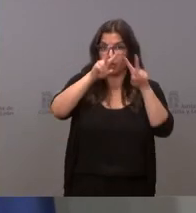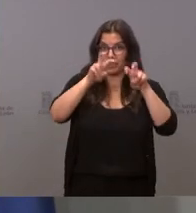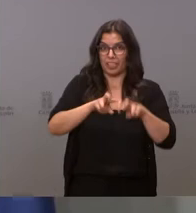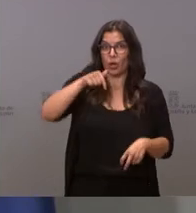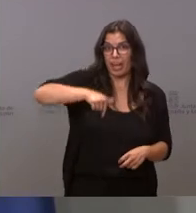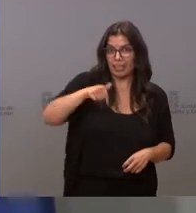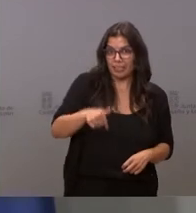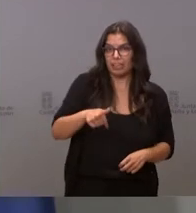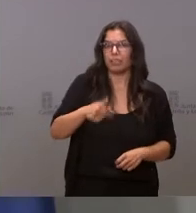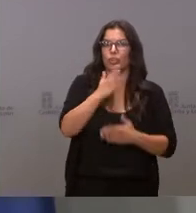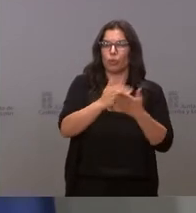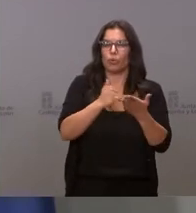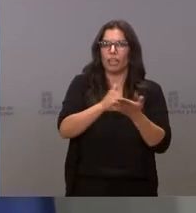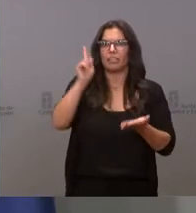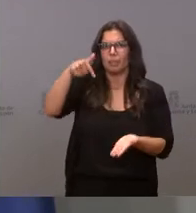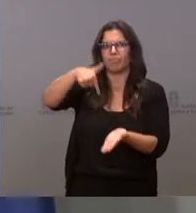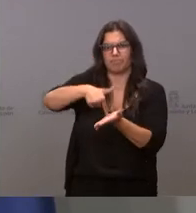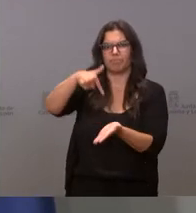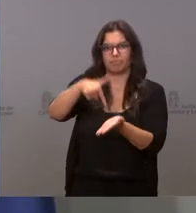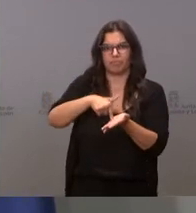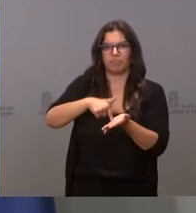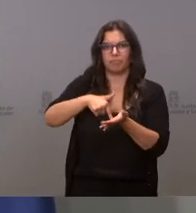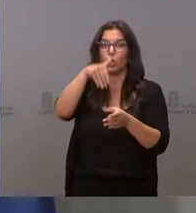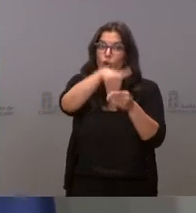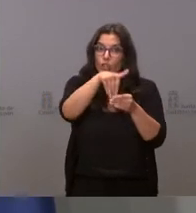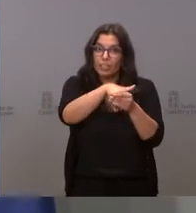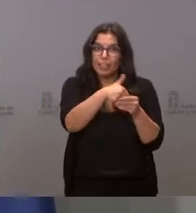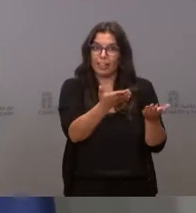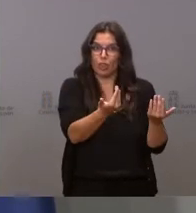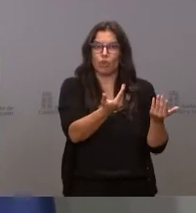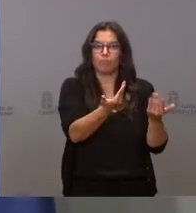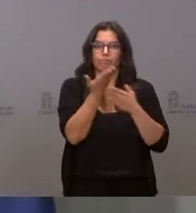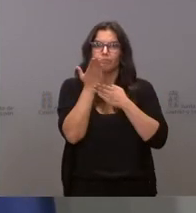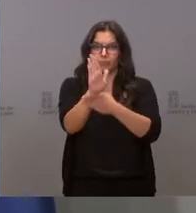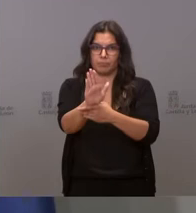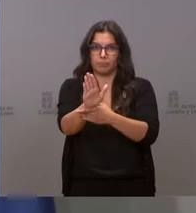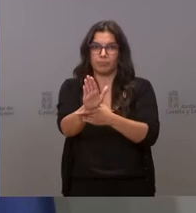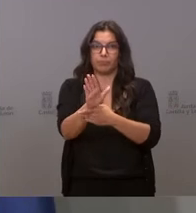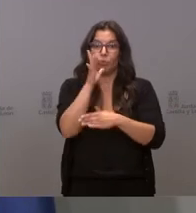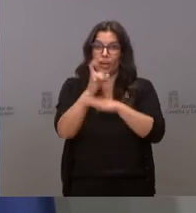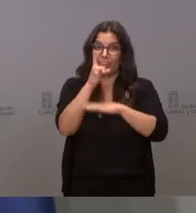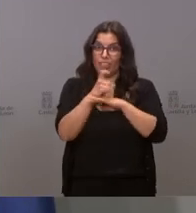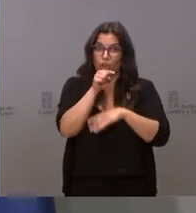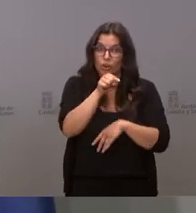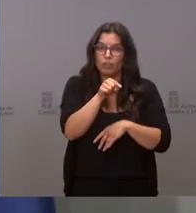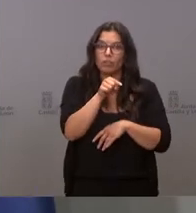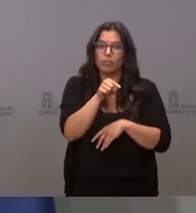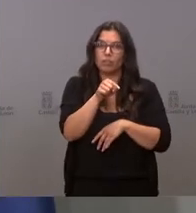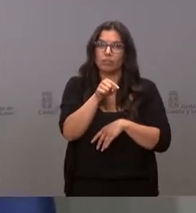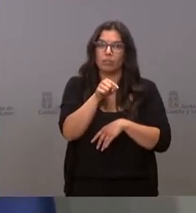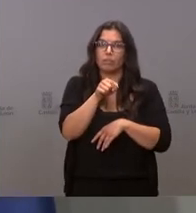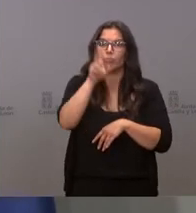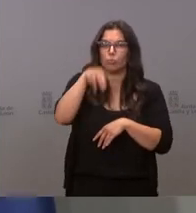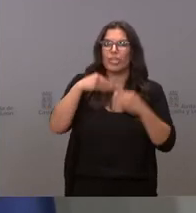se va a exigir el contenido de esas grabaciones, porque esas grabaciones son la historia